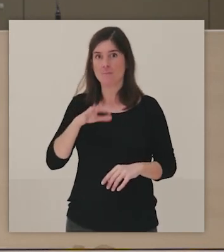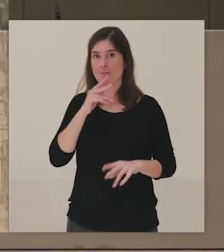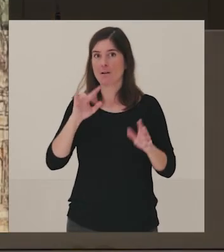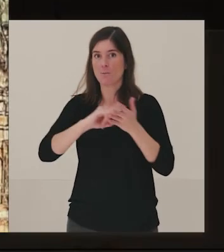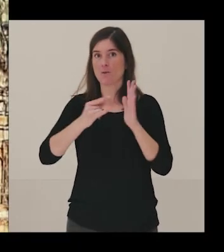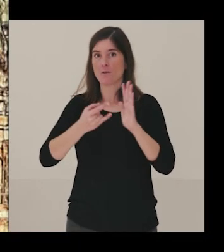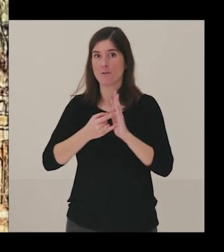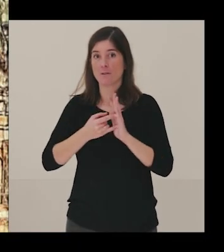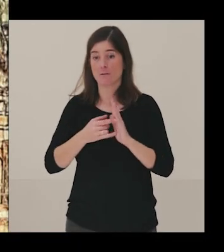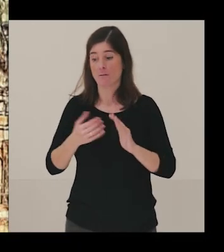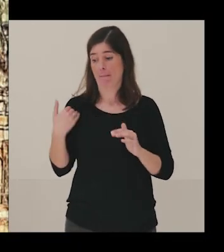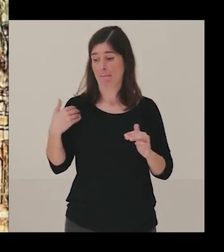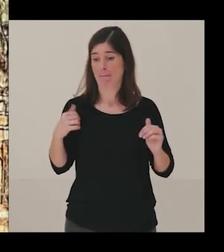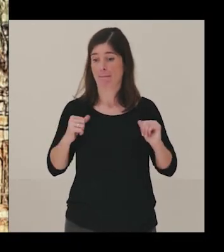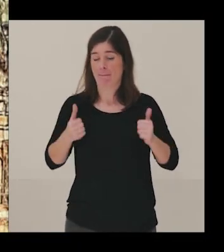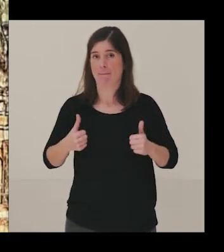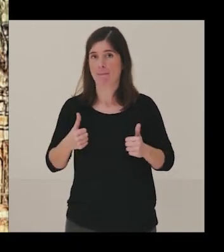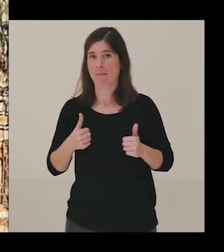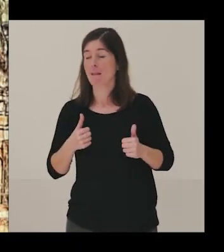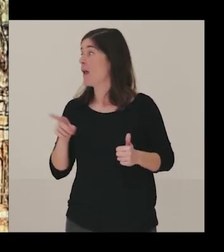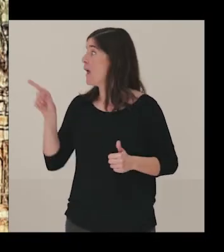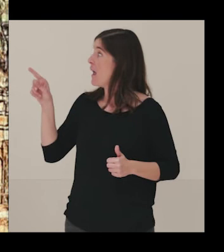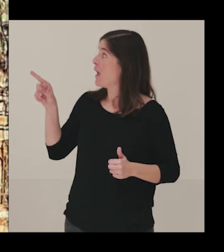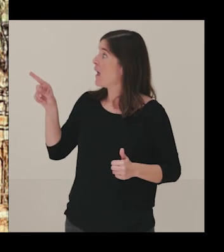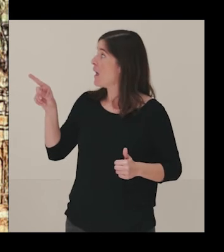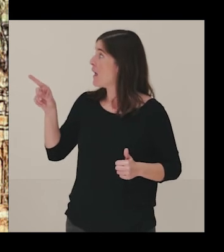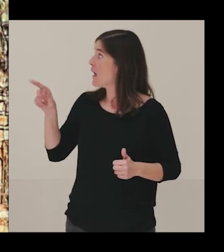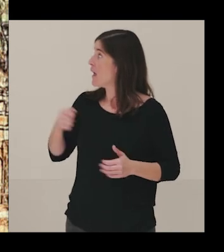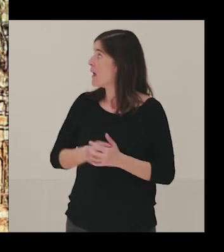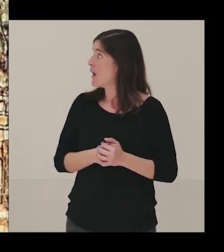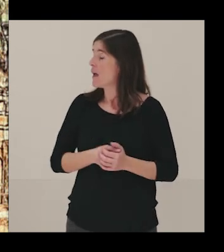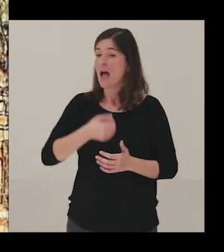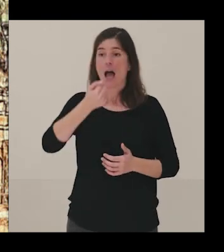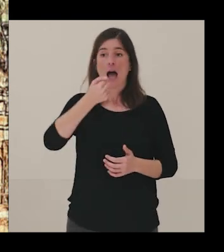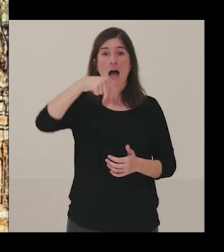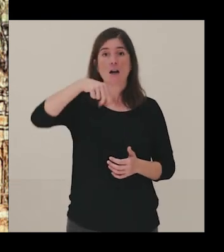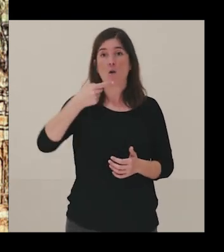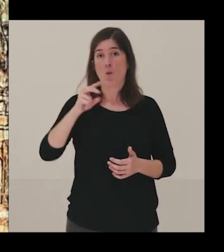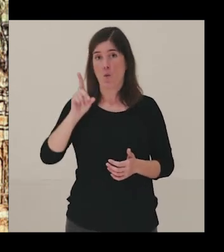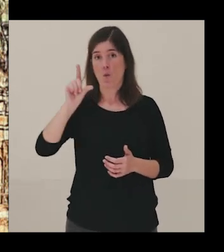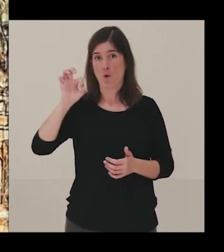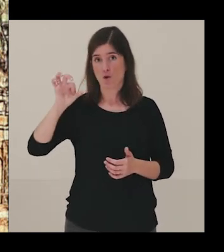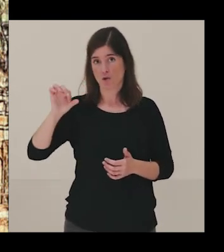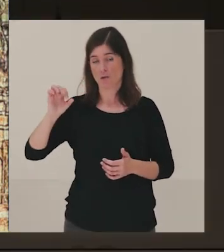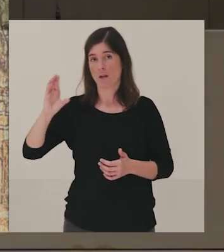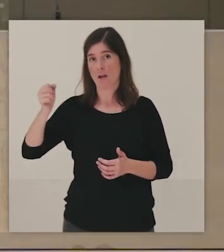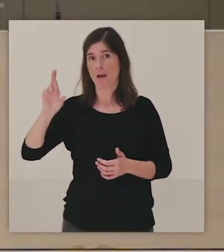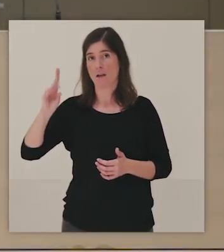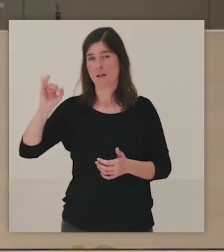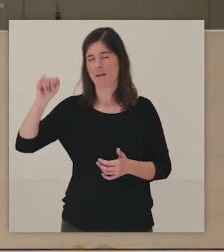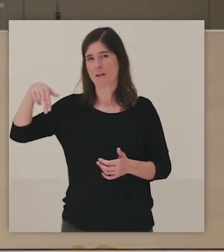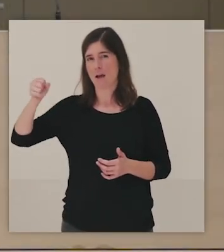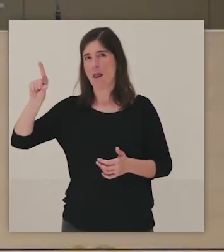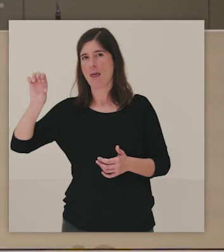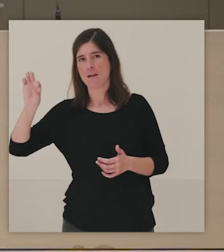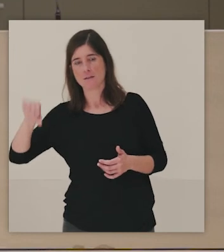este proyecto, Ángulos Cardinales. Está relacionado con una exposición que hay ahora mismo en el museo que se titula Tornaviaje, que es arte